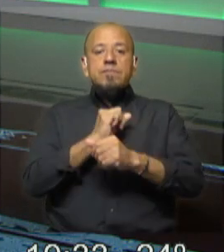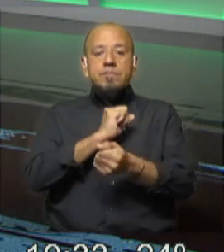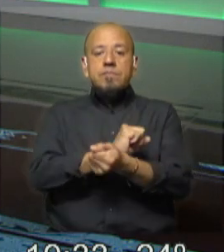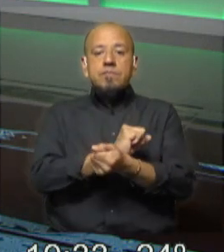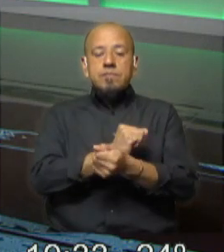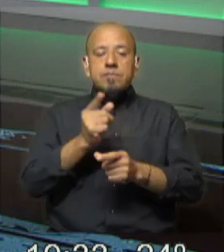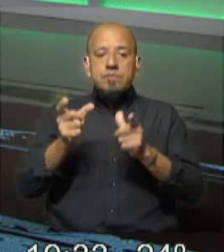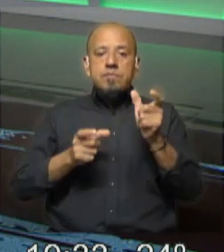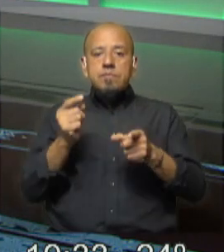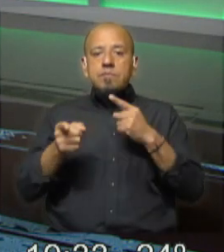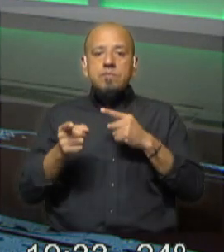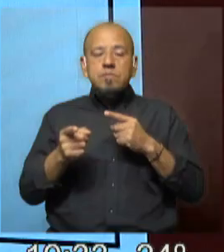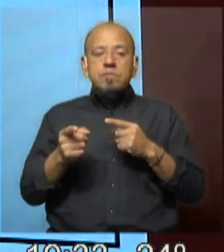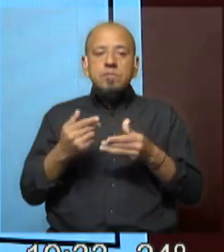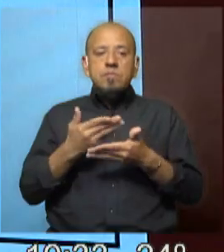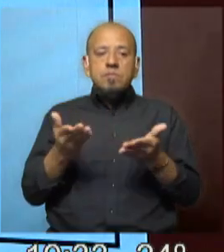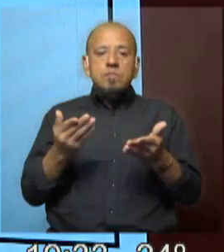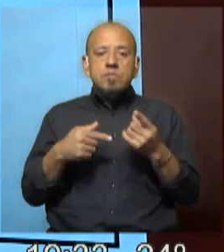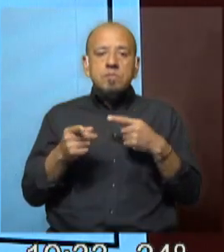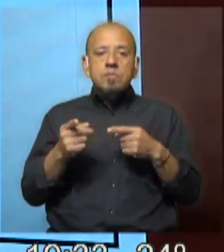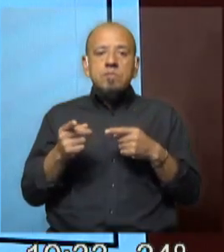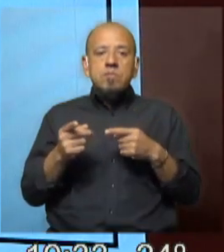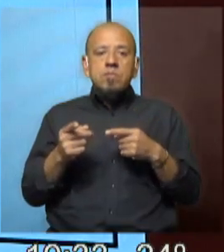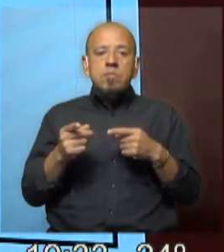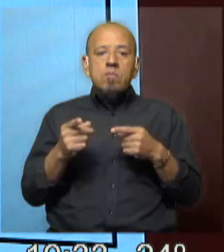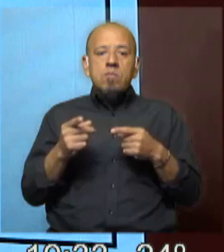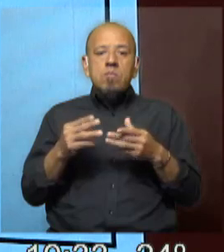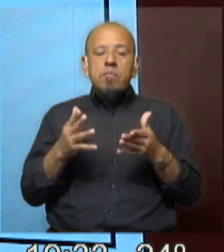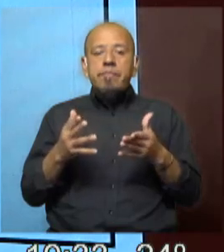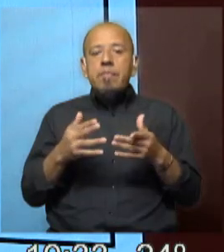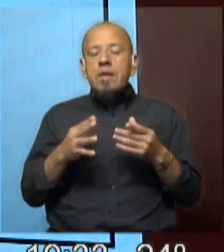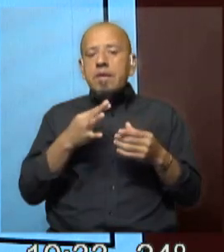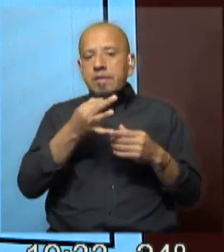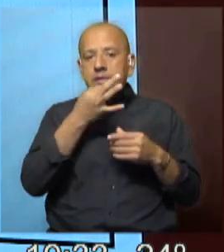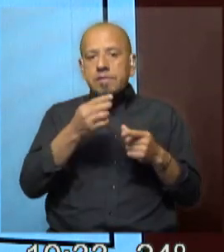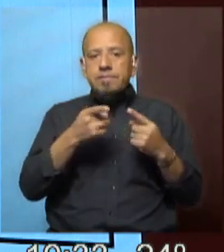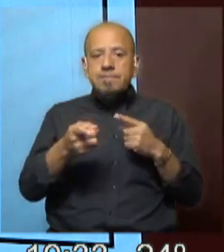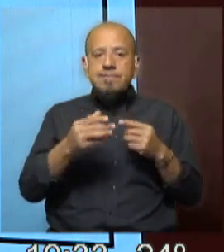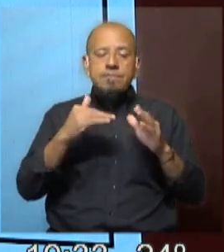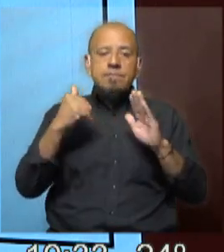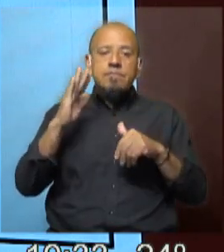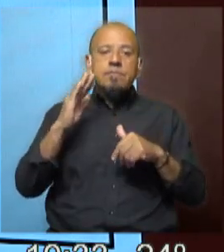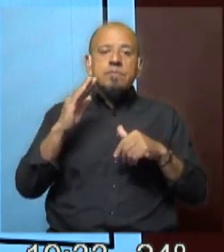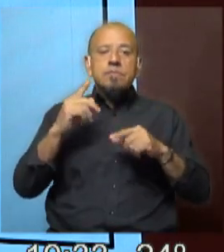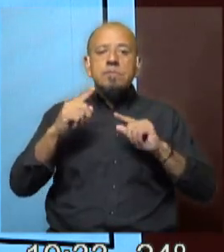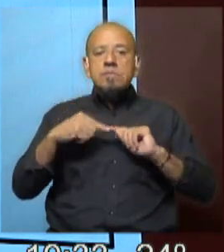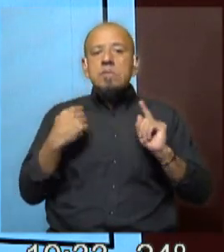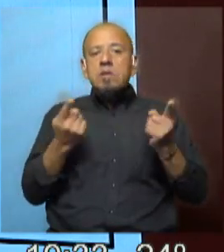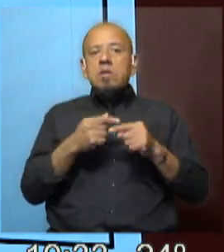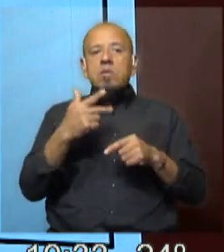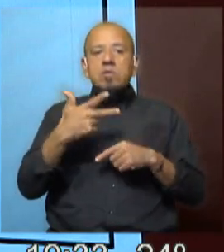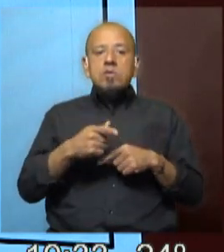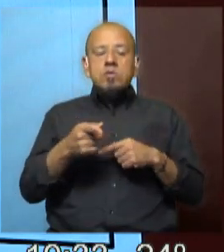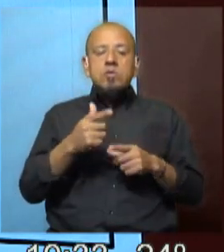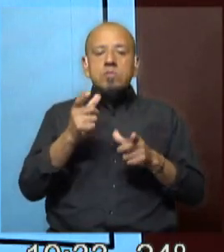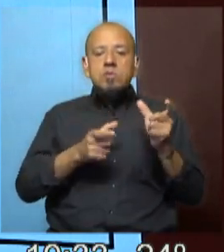víctimas por esa lectura que hacía el Ministro del Interior, Luis Alberto Géber que señalaba que en la gran mayoría de los casos los homicidios eran las